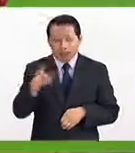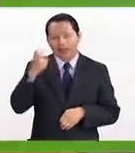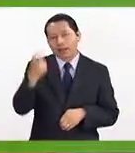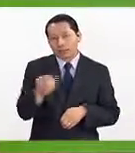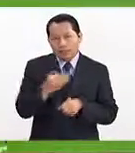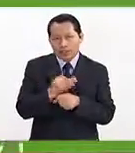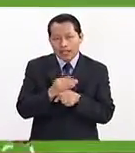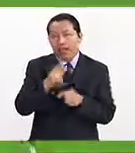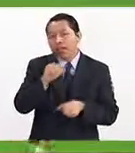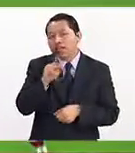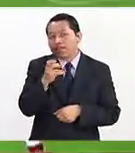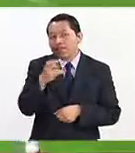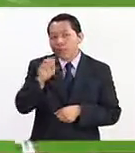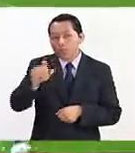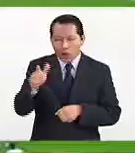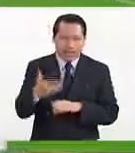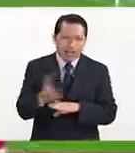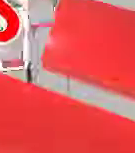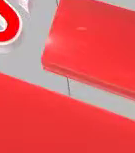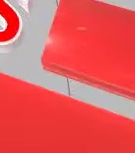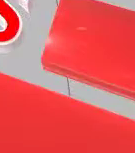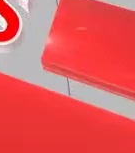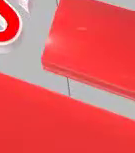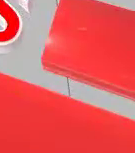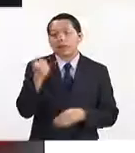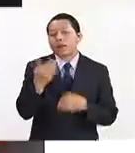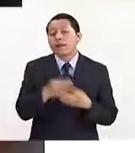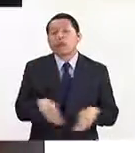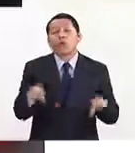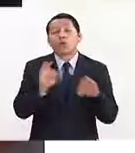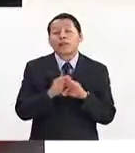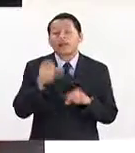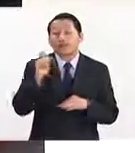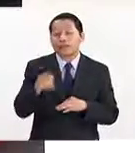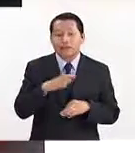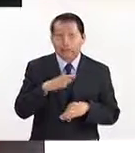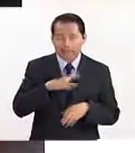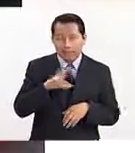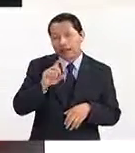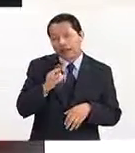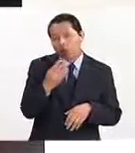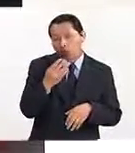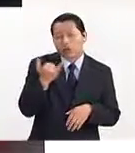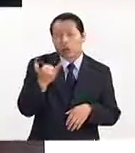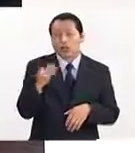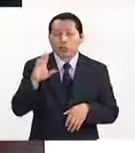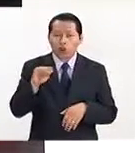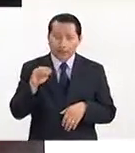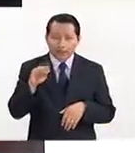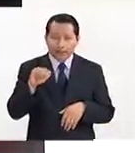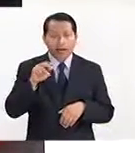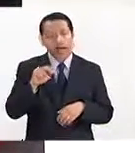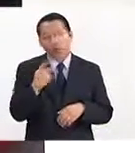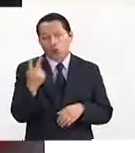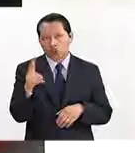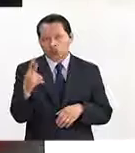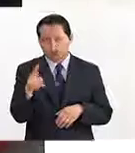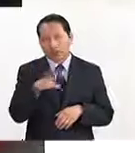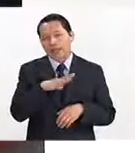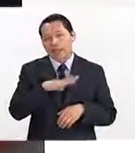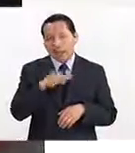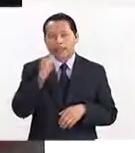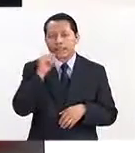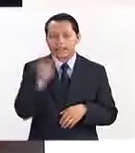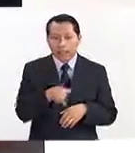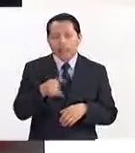en el Liverpool y que estuvo en la Roma bueno pues fue importantísimo, ellos estuvieron en el 34 y en el 90 ambos en Italia, así que